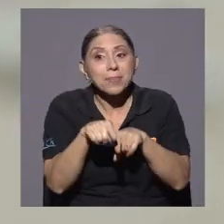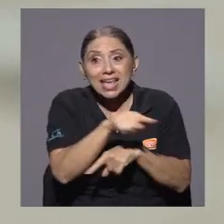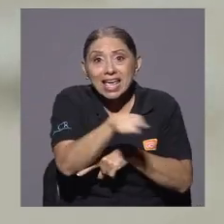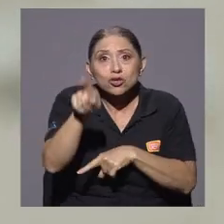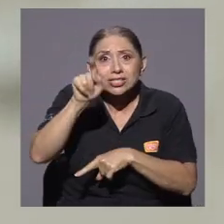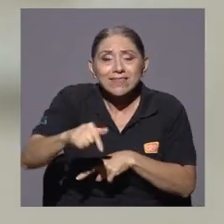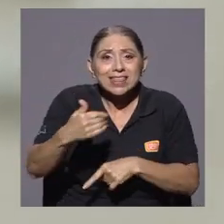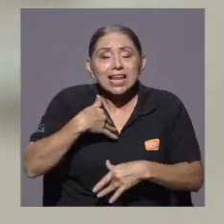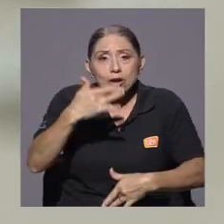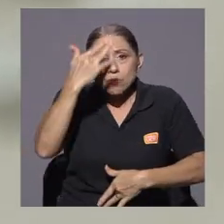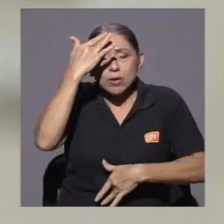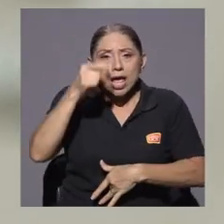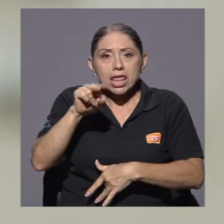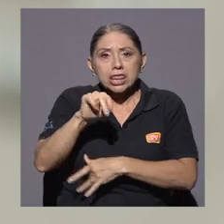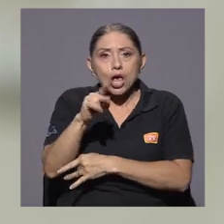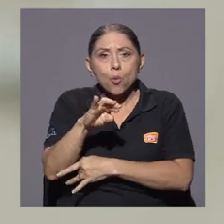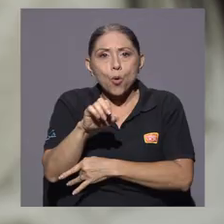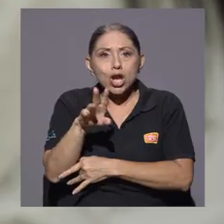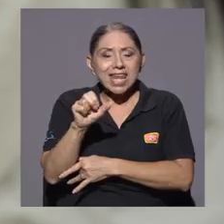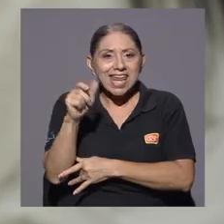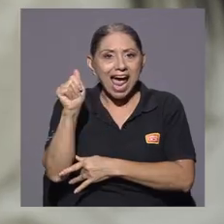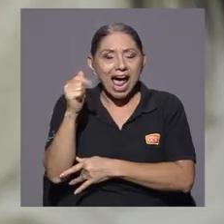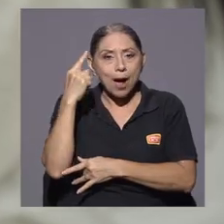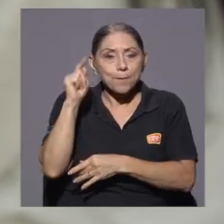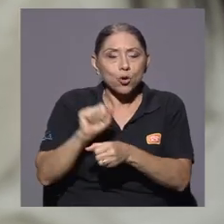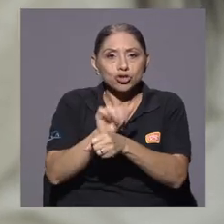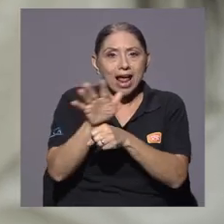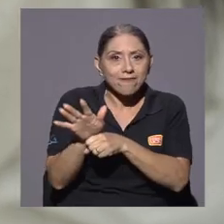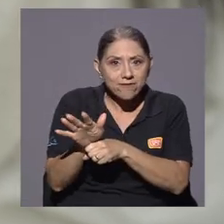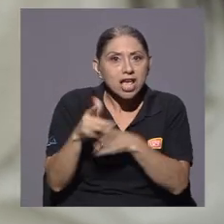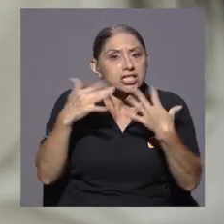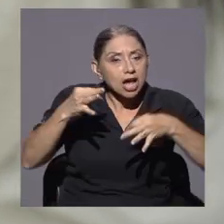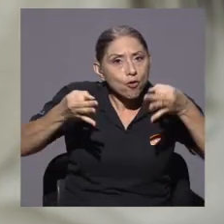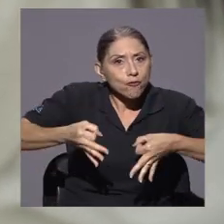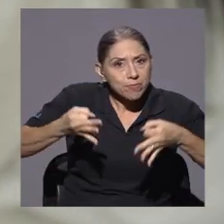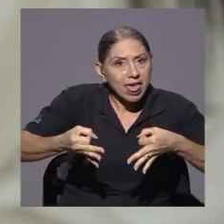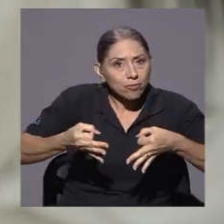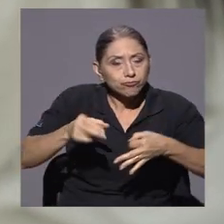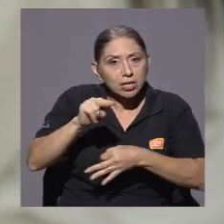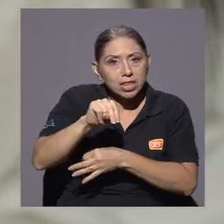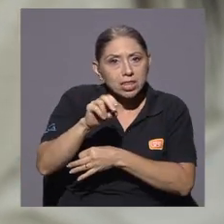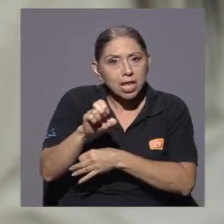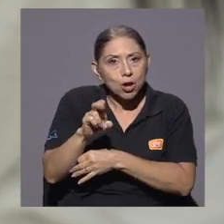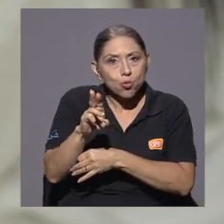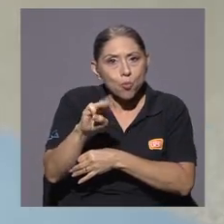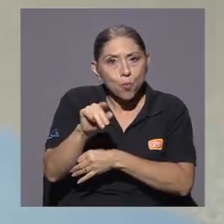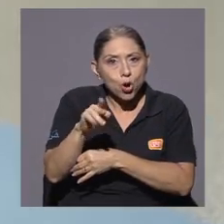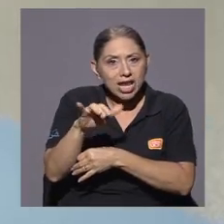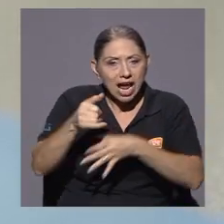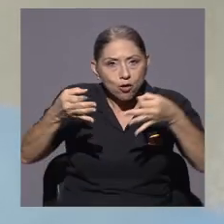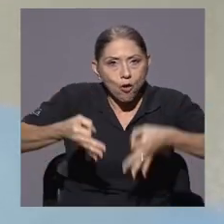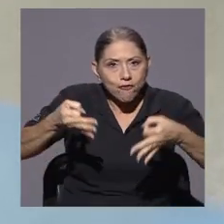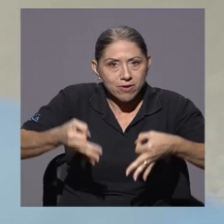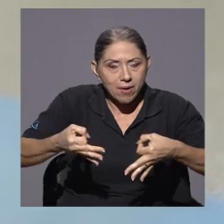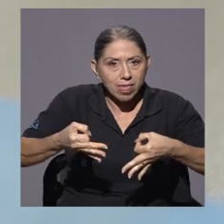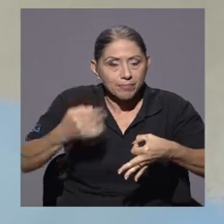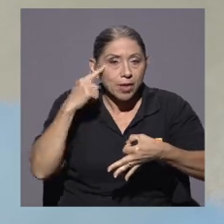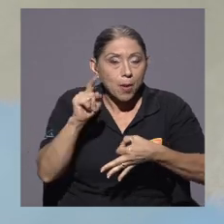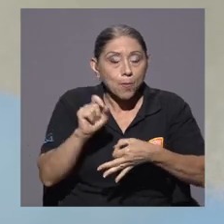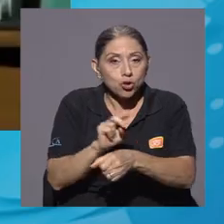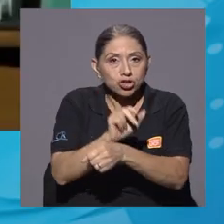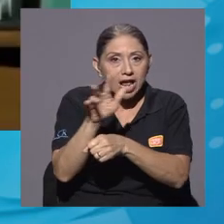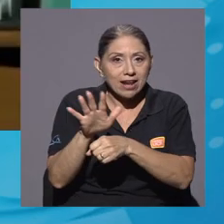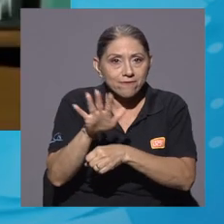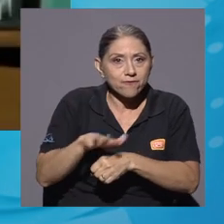deben tener una neumonía por SARS-CoV-2 confirmada por diagnósticos radiológicos y pruebas moleculares. Los